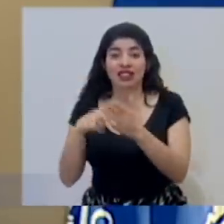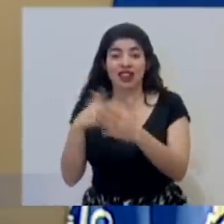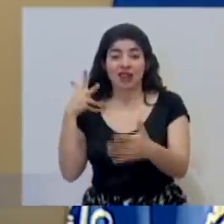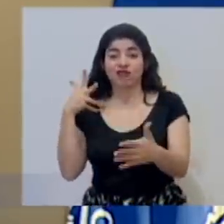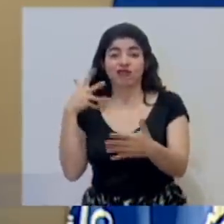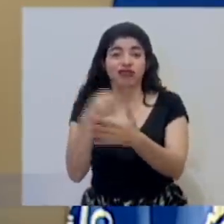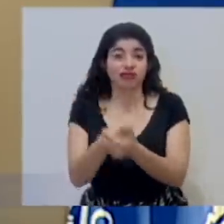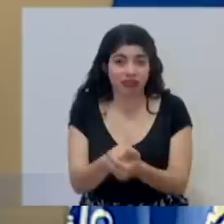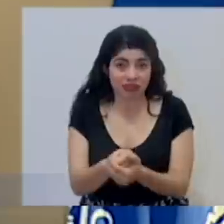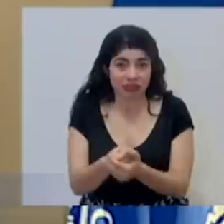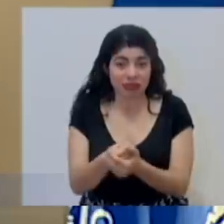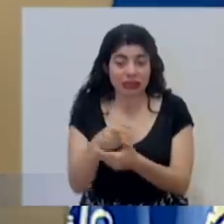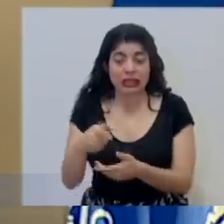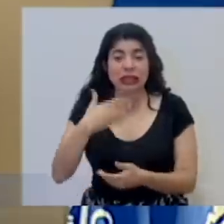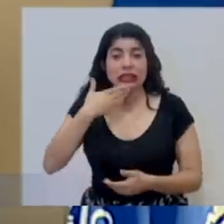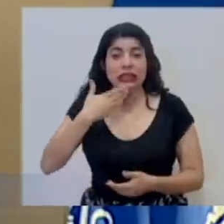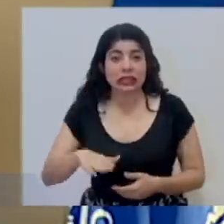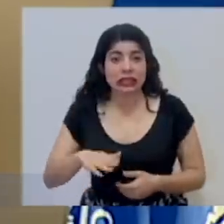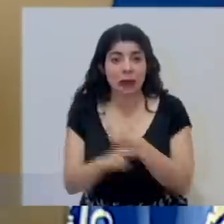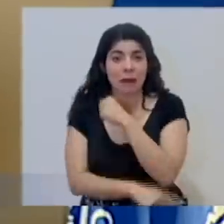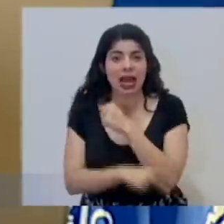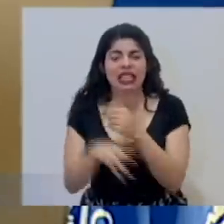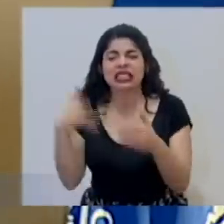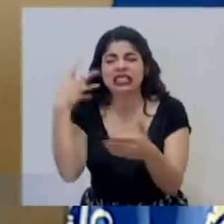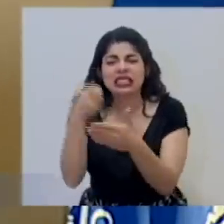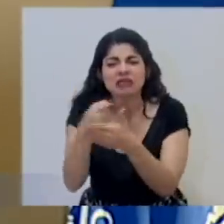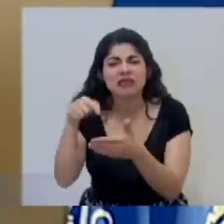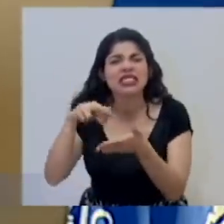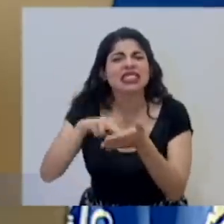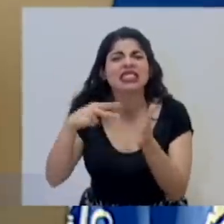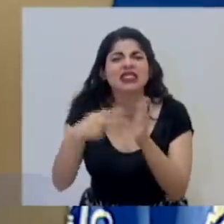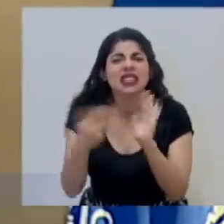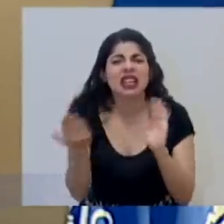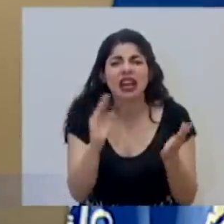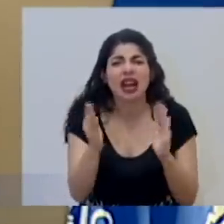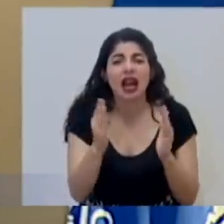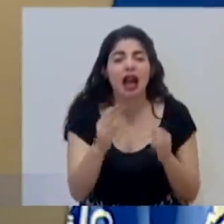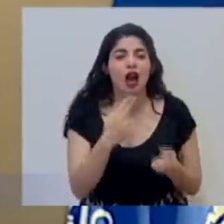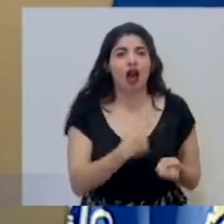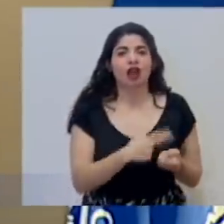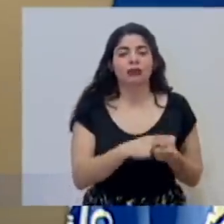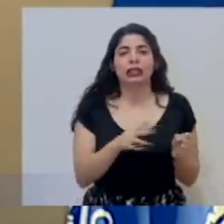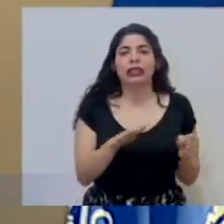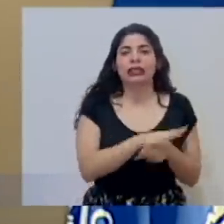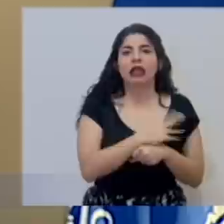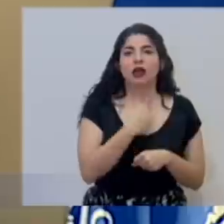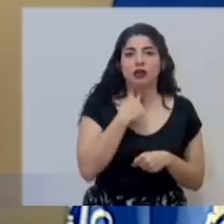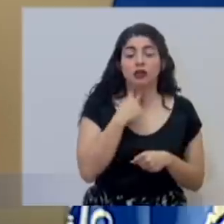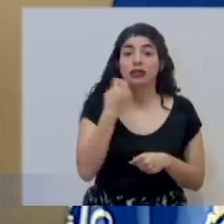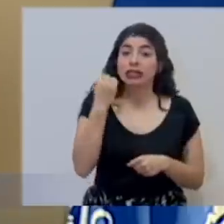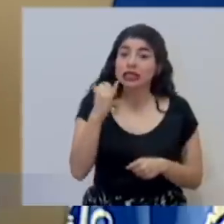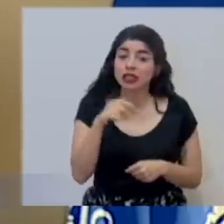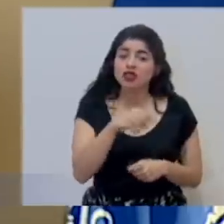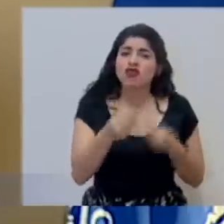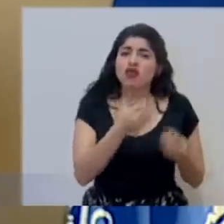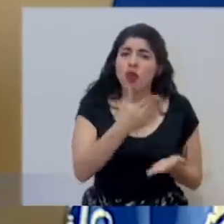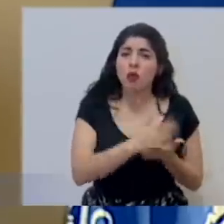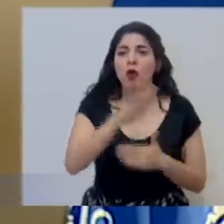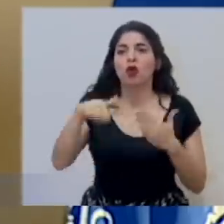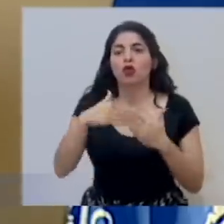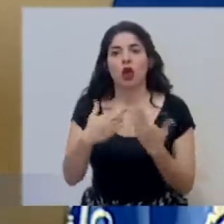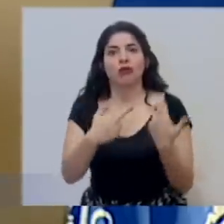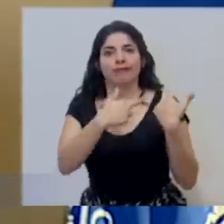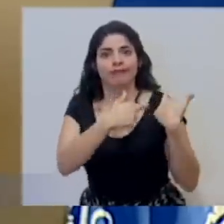un accidente muy grave para todo el país, que es que se saturen los servicios de salud. Pero si todos nos comportamos y ayudamos a difundir el mensaje